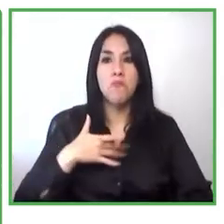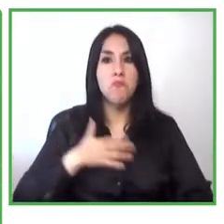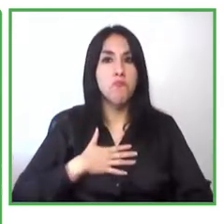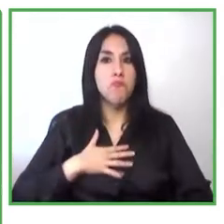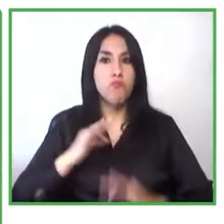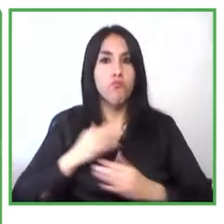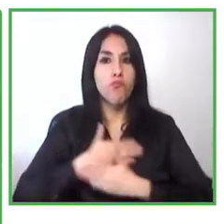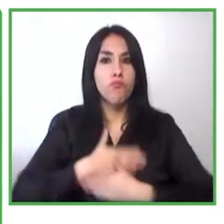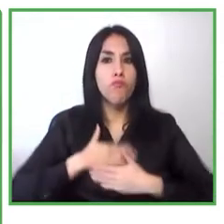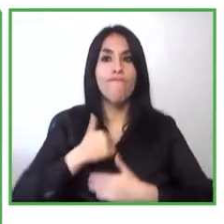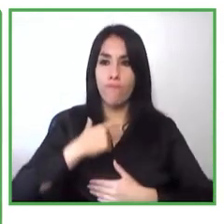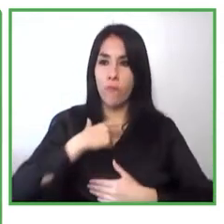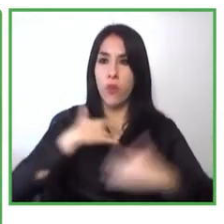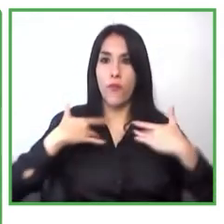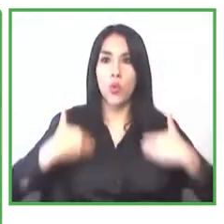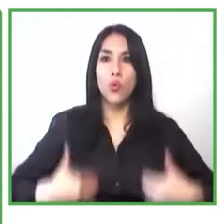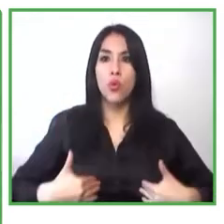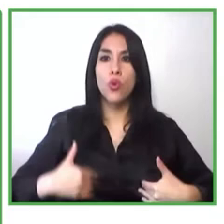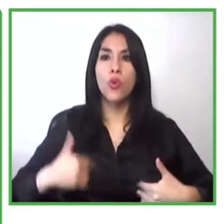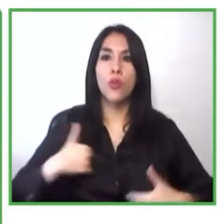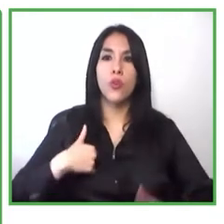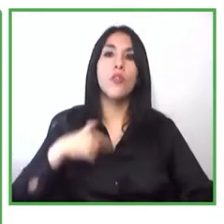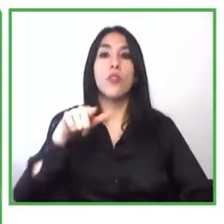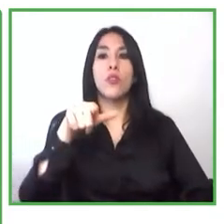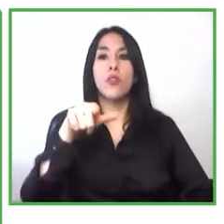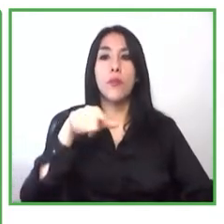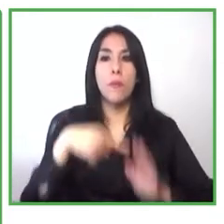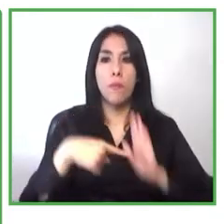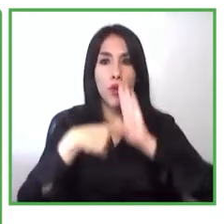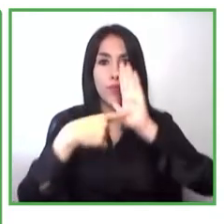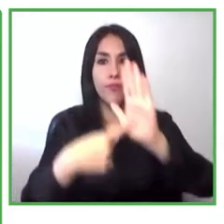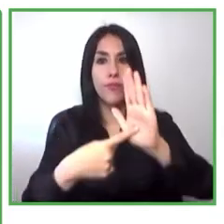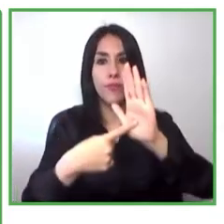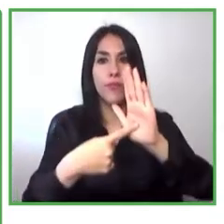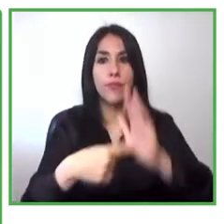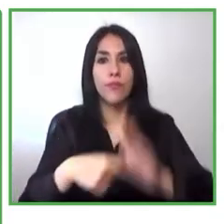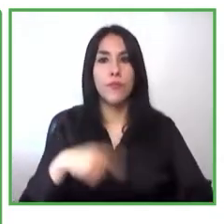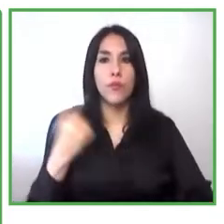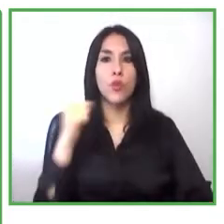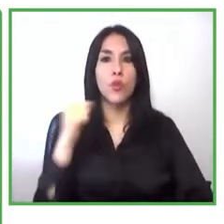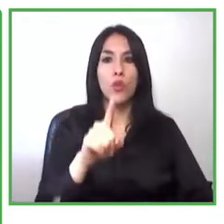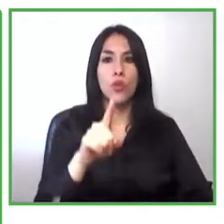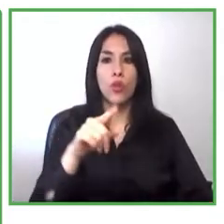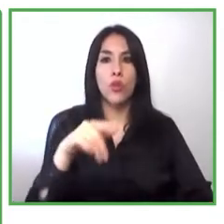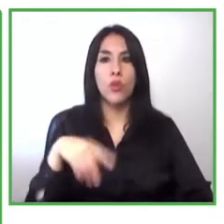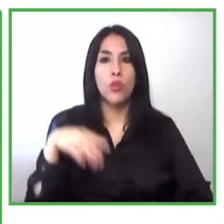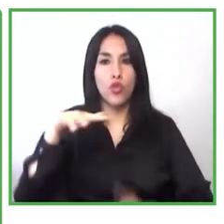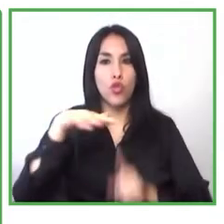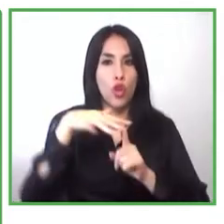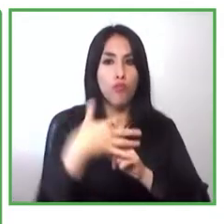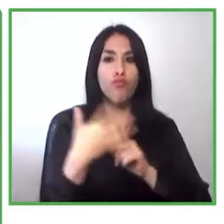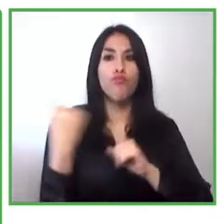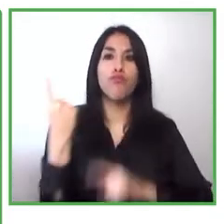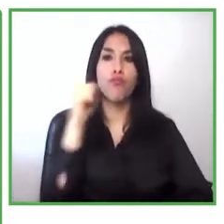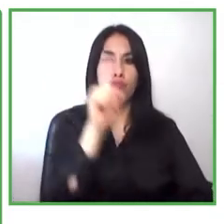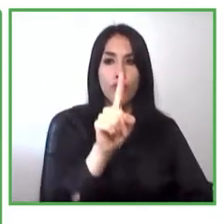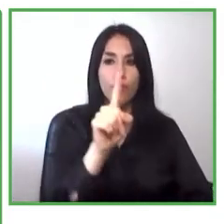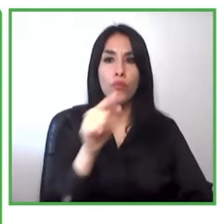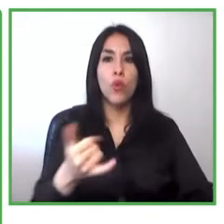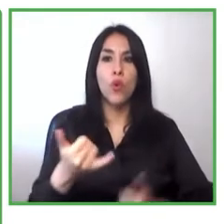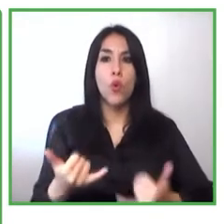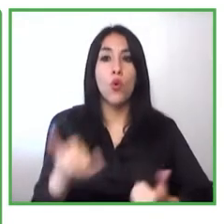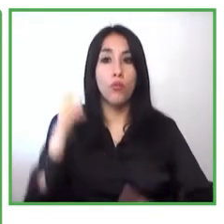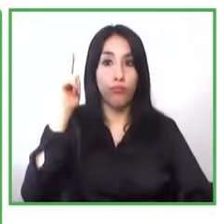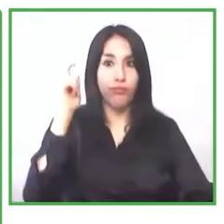presentar estos tres casos. Vamos a iniciar con el caso de la Fundación Saldarriaga Concha en Colombia. Quien va a presentar este